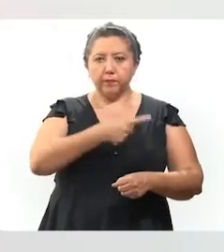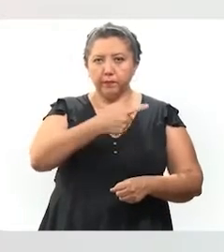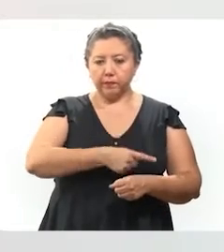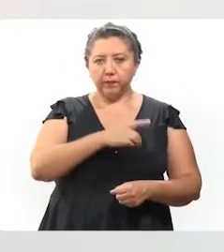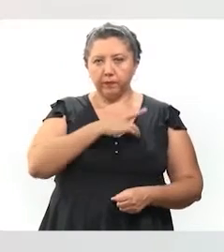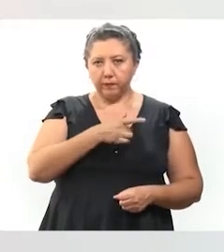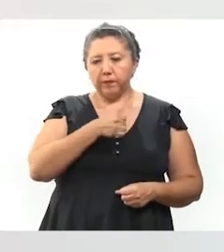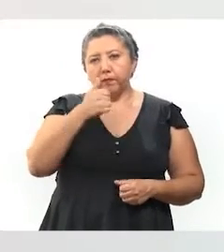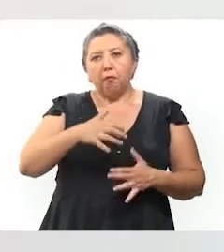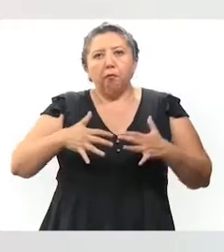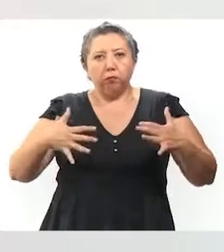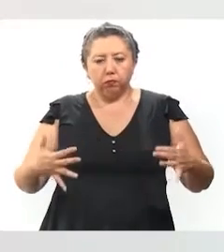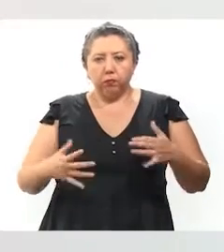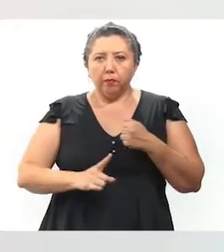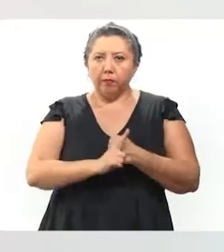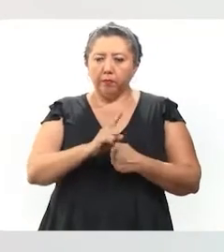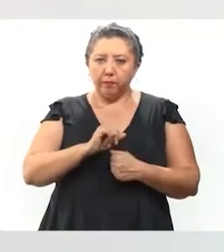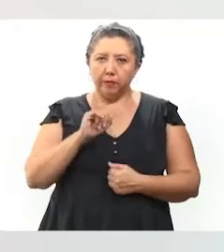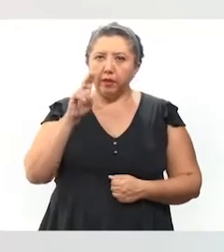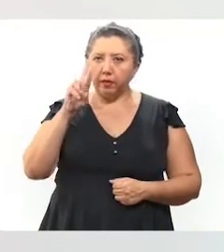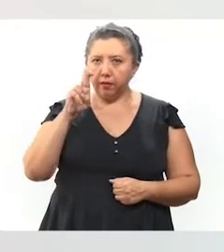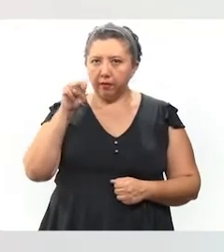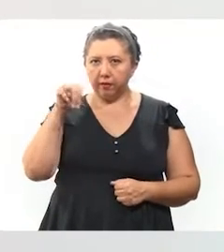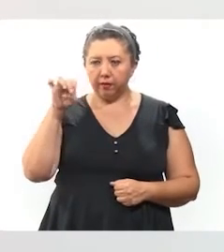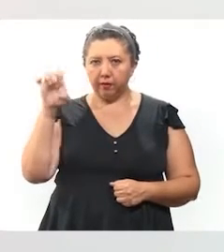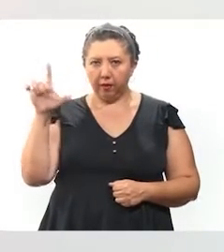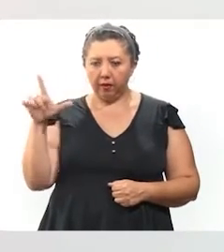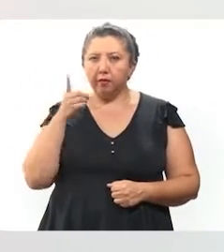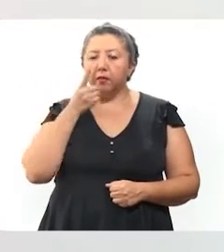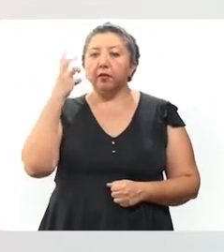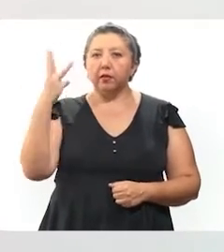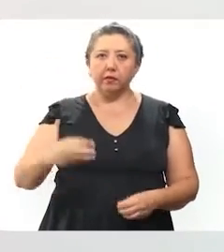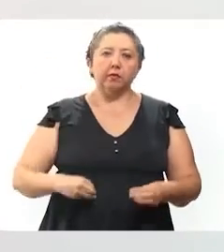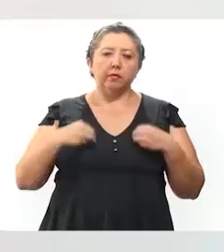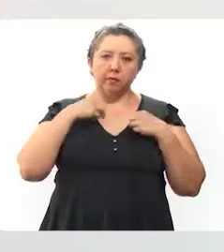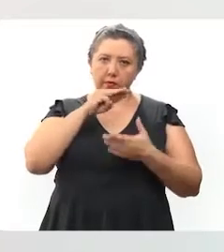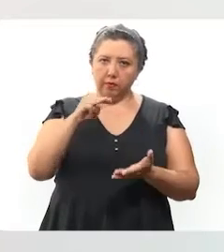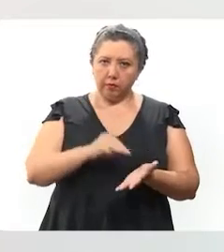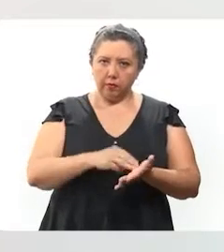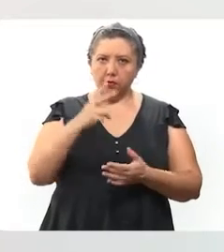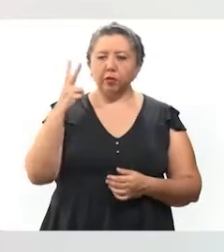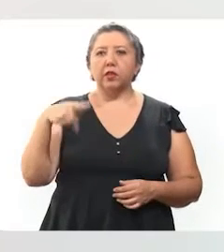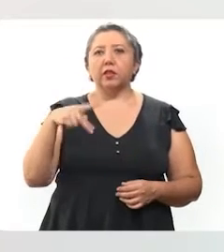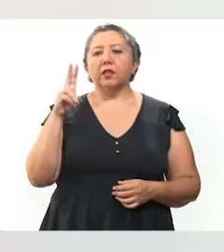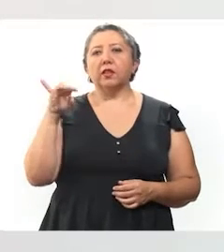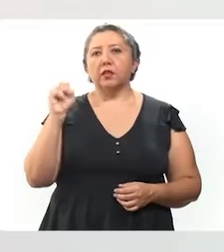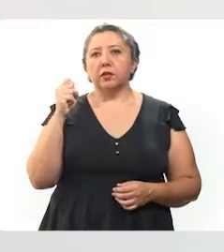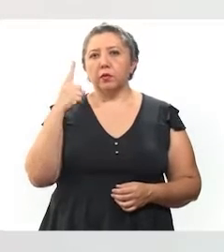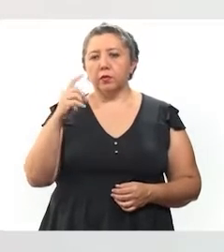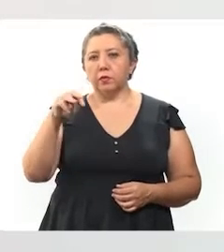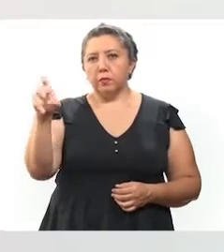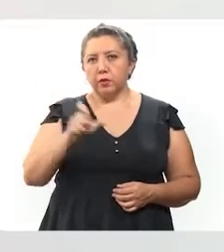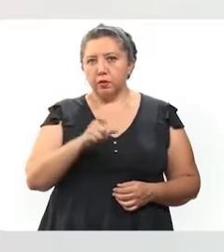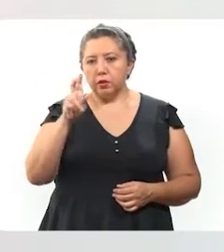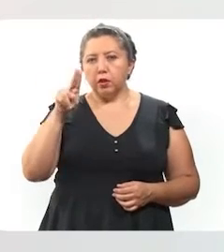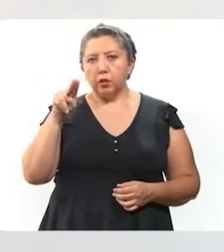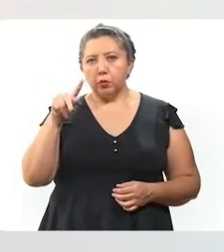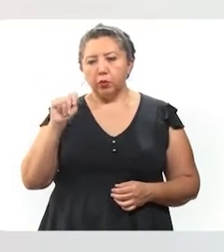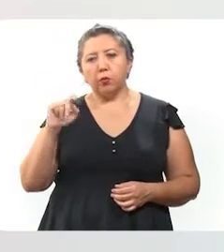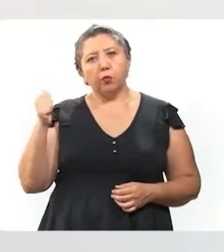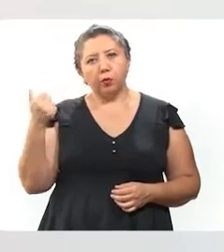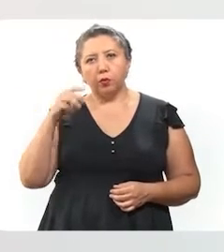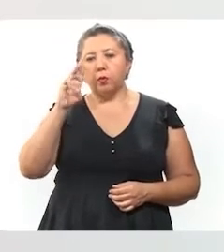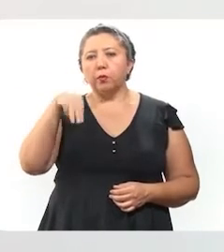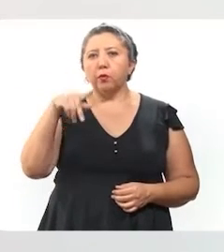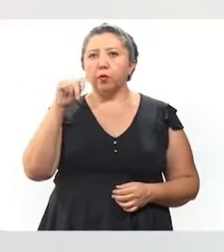hipertensión arterial, obesidad e insuficiencia renal crónica. 3 residían en Mérida, 2 en Canacín, 1 en Mashcanú, 1 en